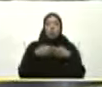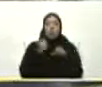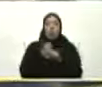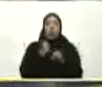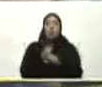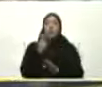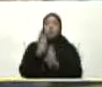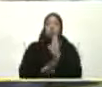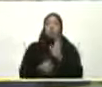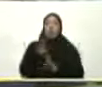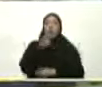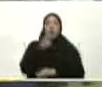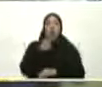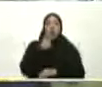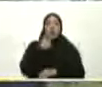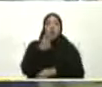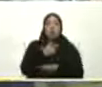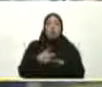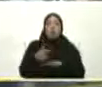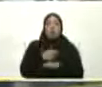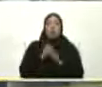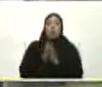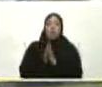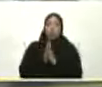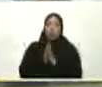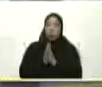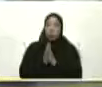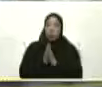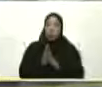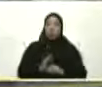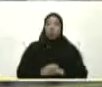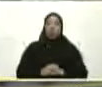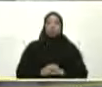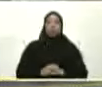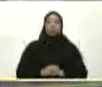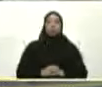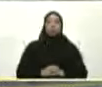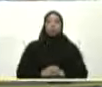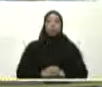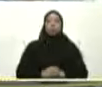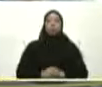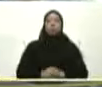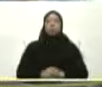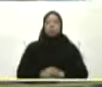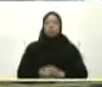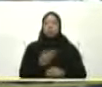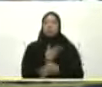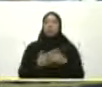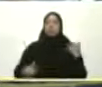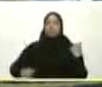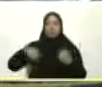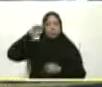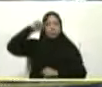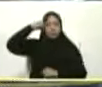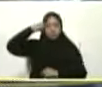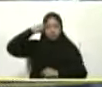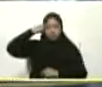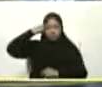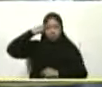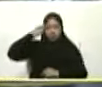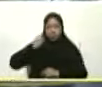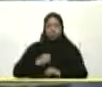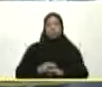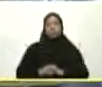Recuperada Bonita Gobernador Por favor Si presidente Yo recuerdo Cuando